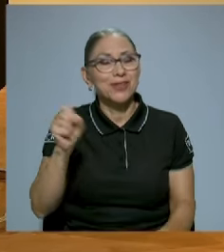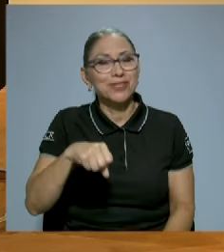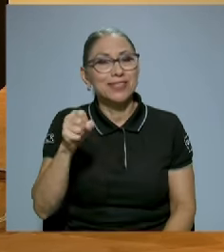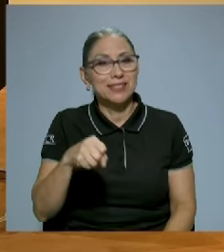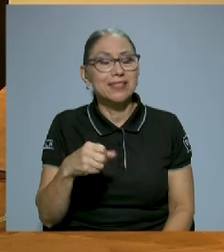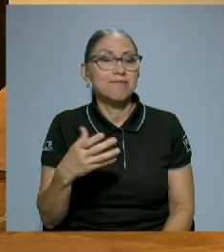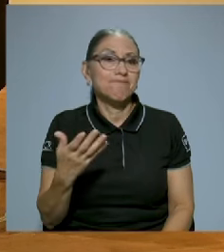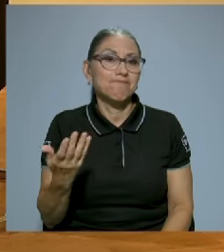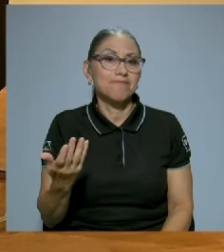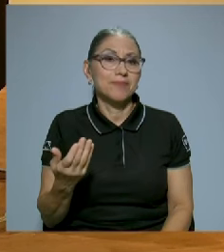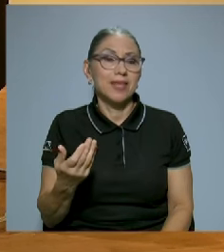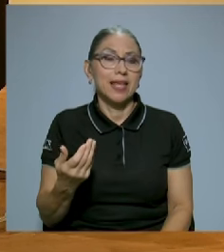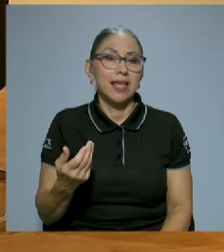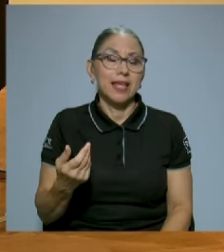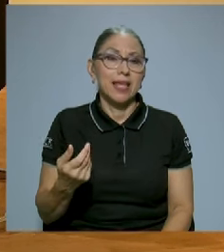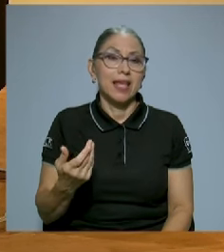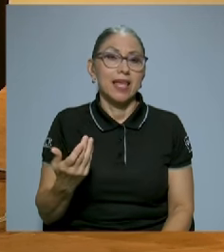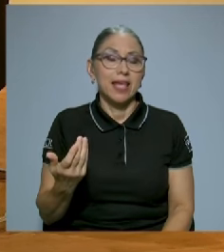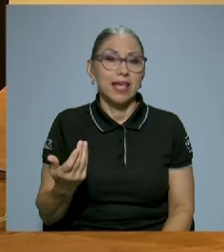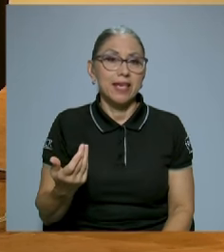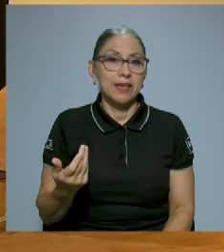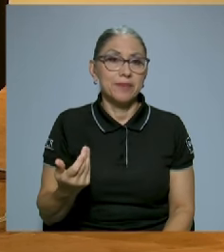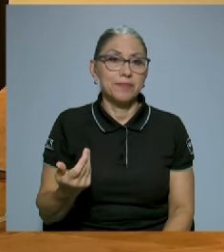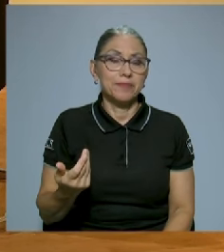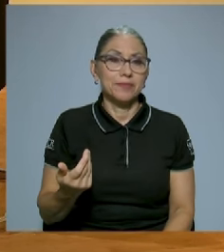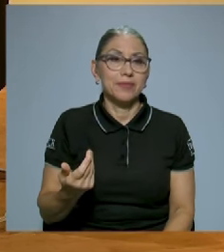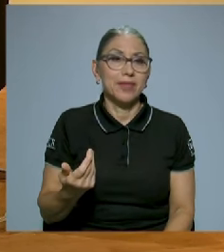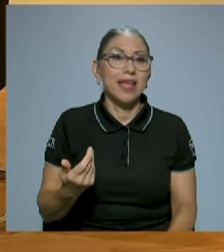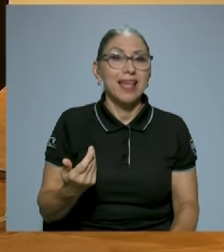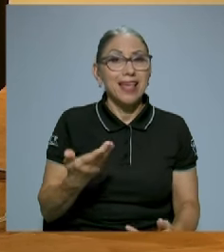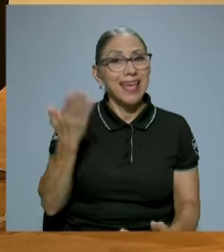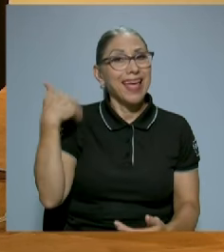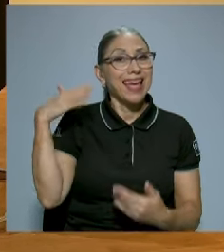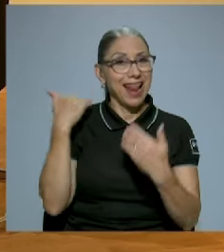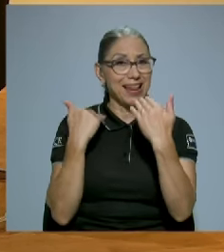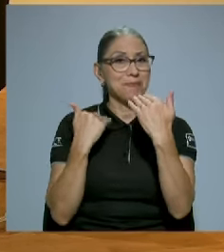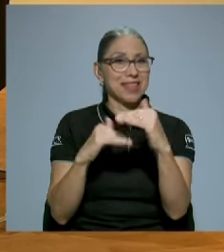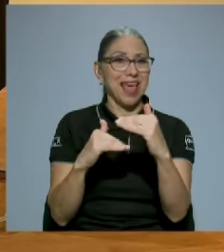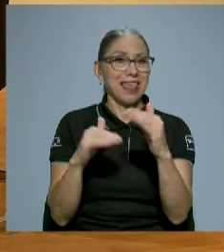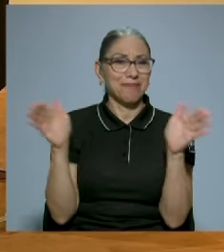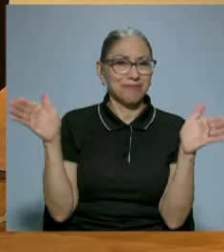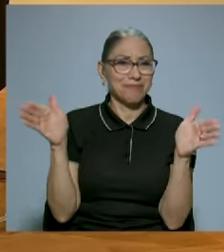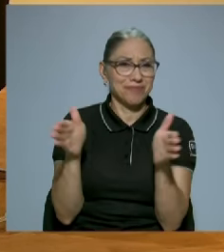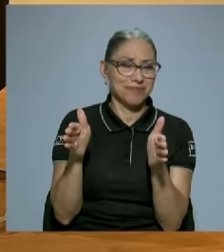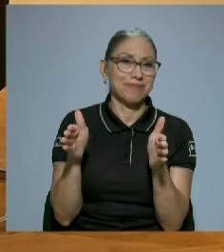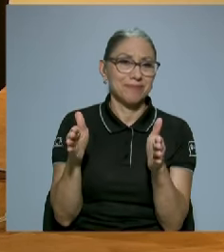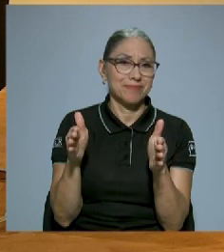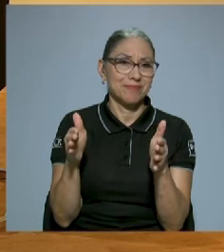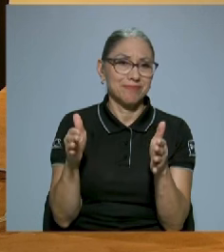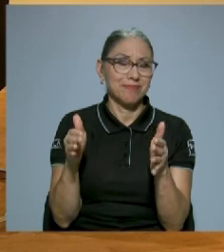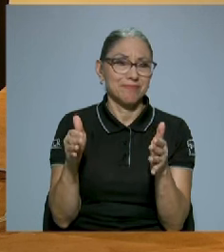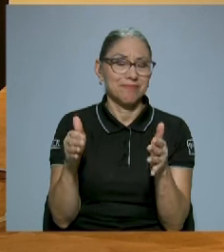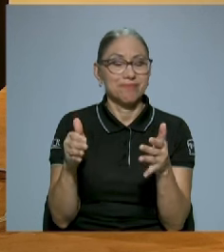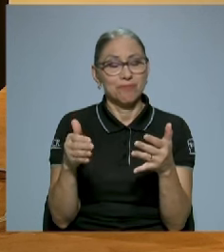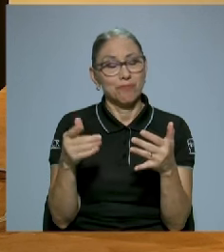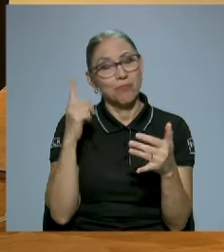que era limitada con respecto al número de... Totalmente.